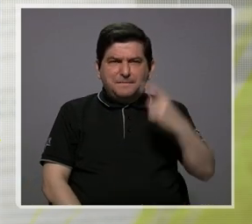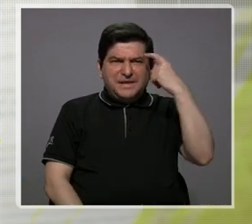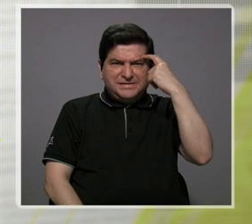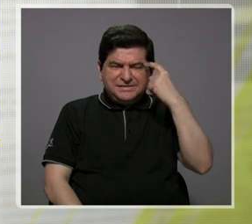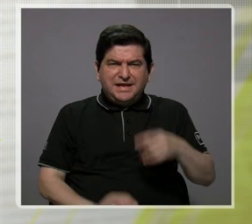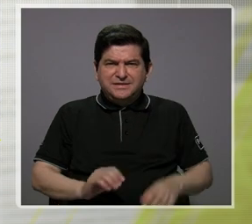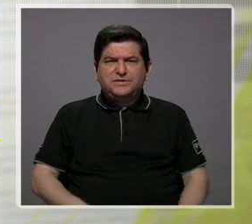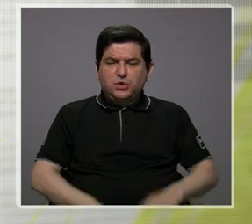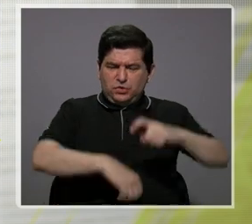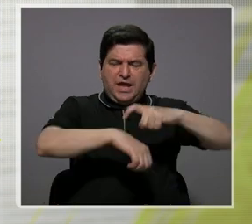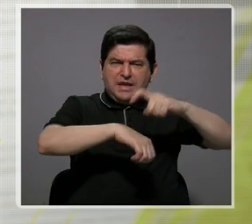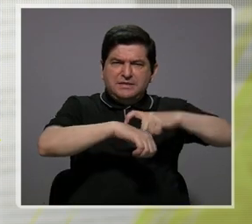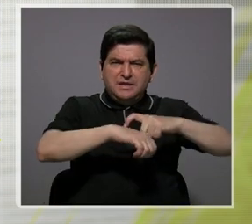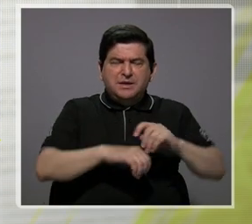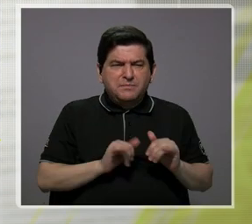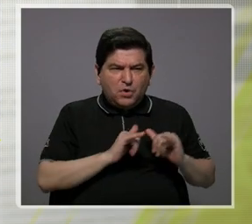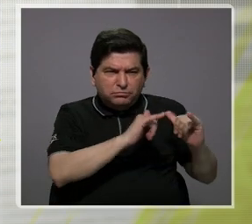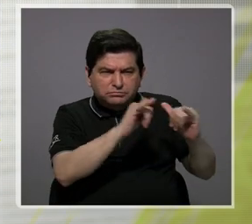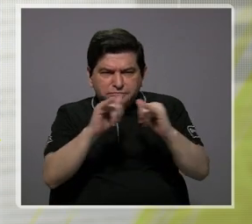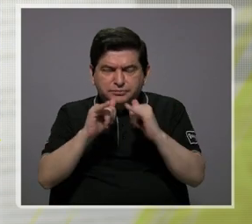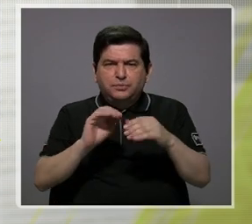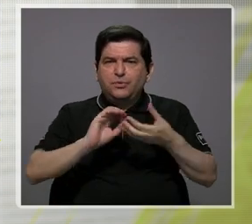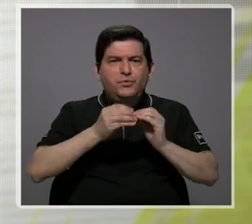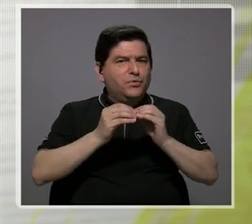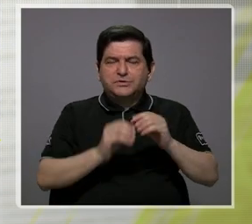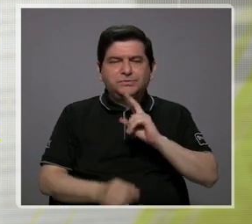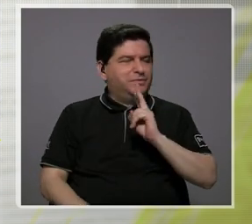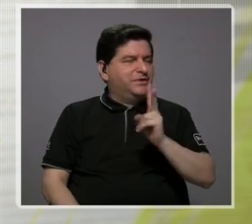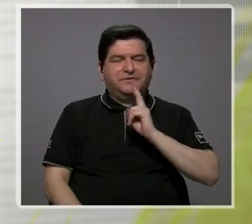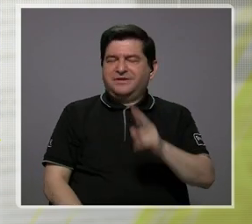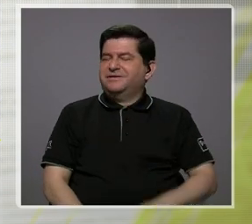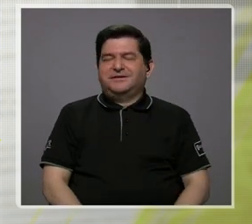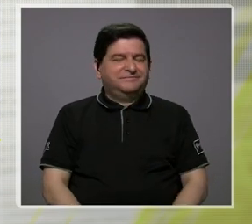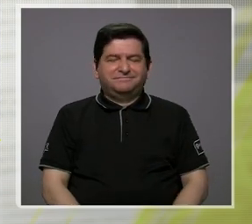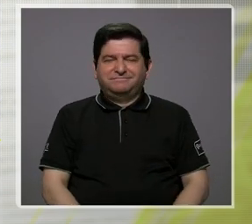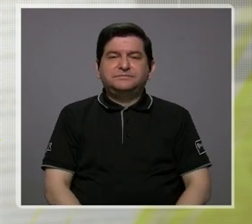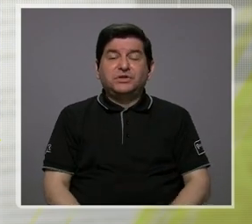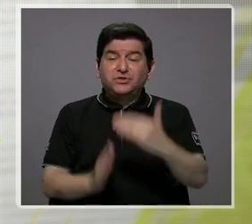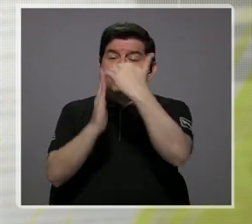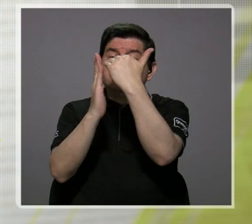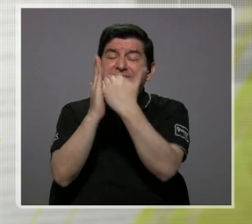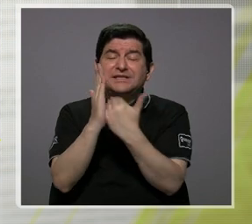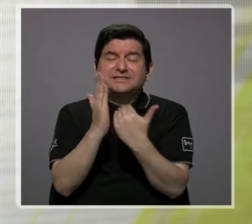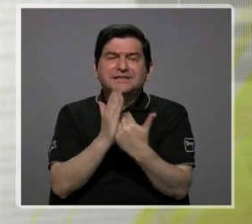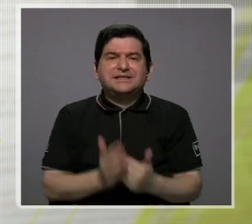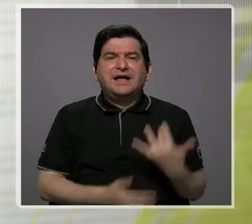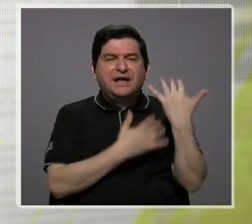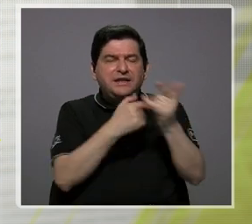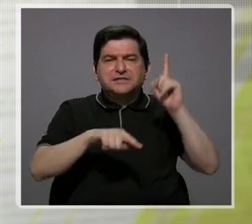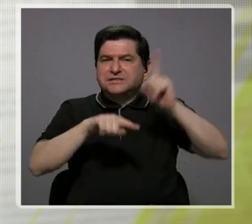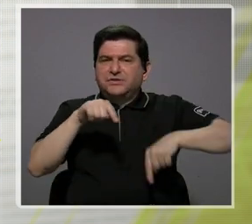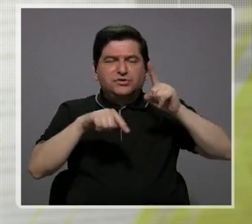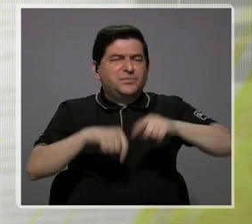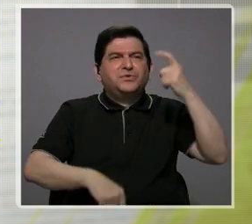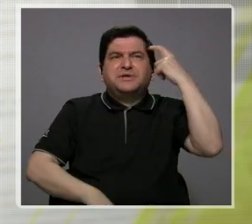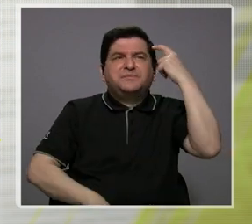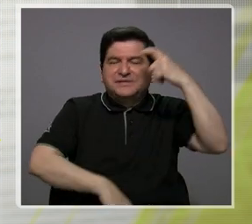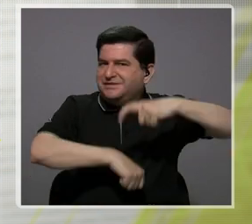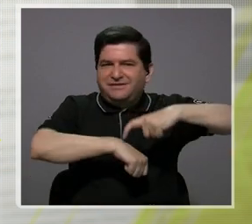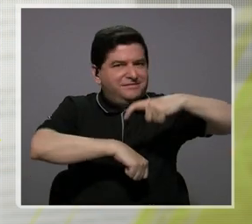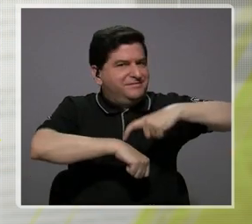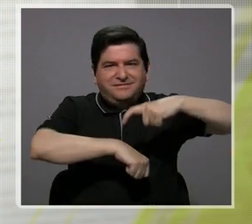tiempos, esto no es una cifra real. Entonces, las listas de espera no se pueden gestionar a partir de tiempos,